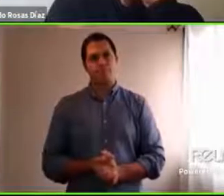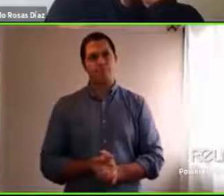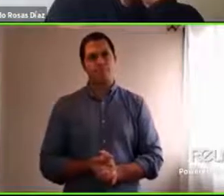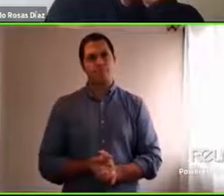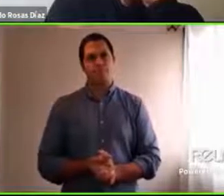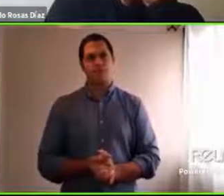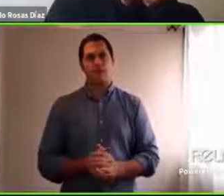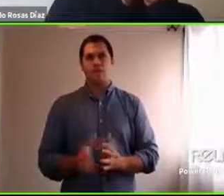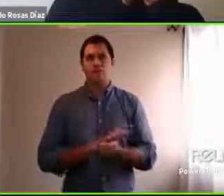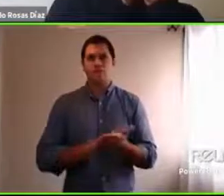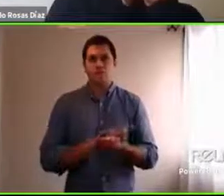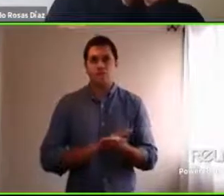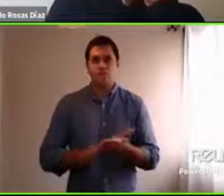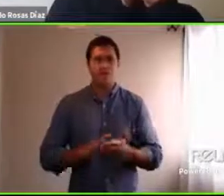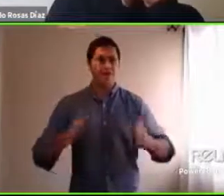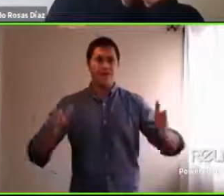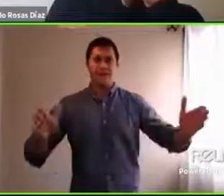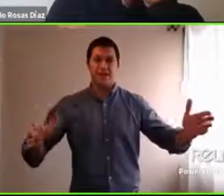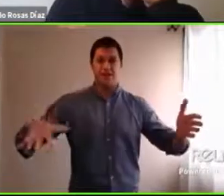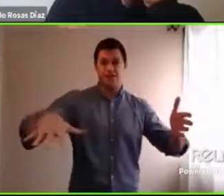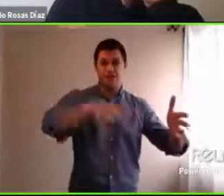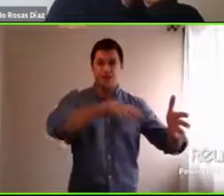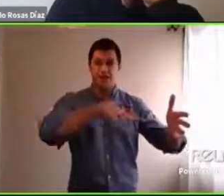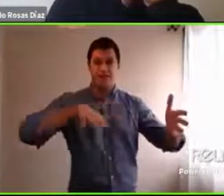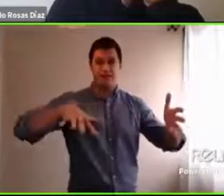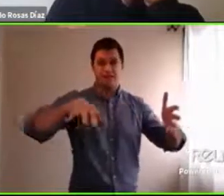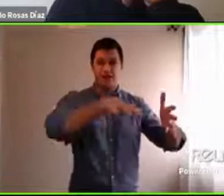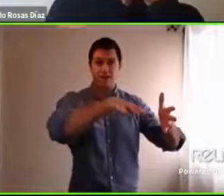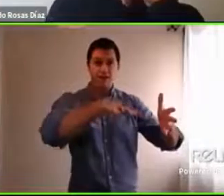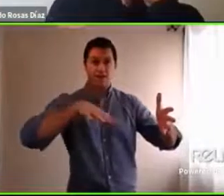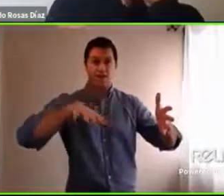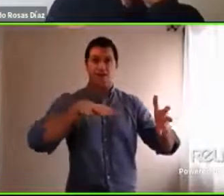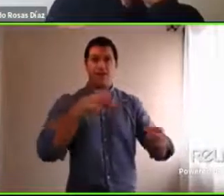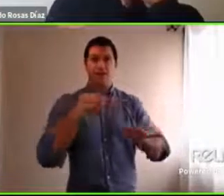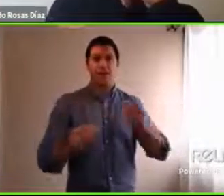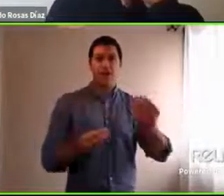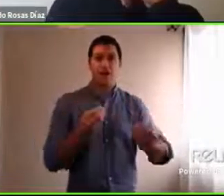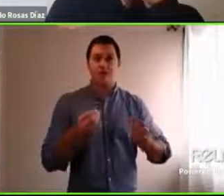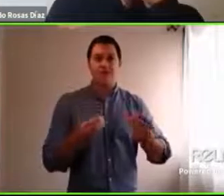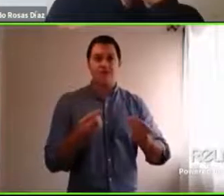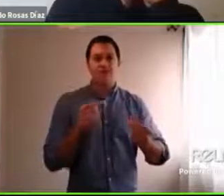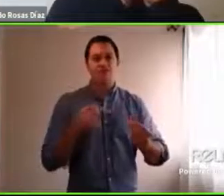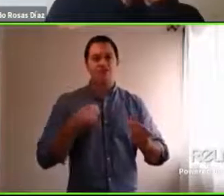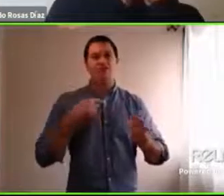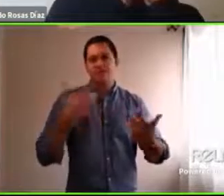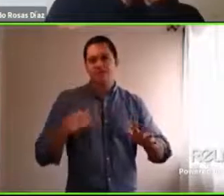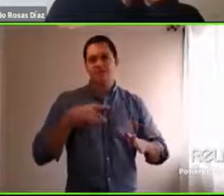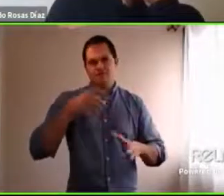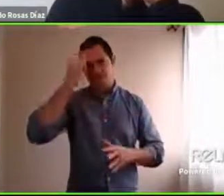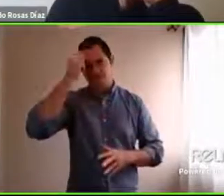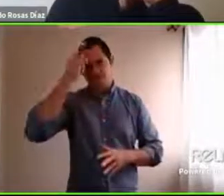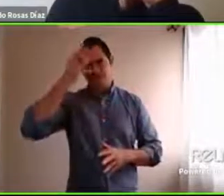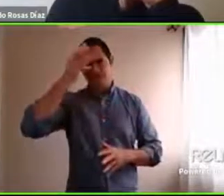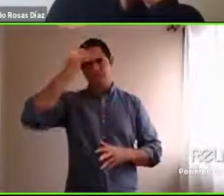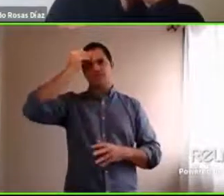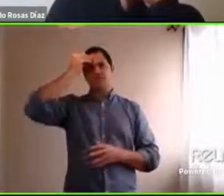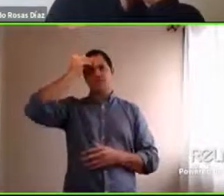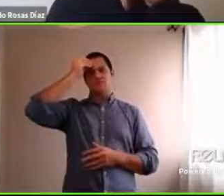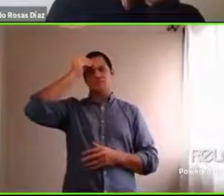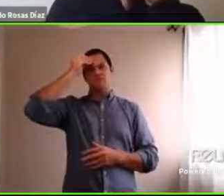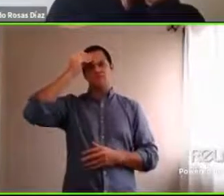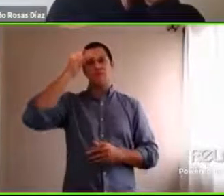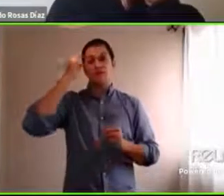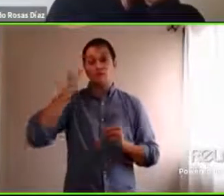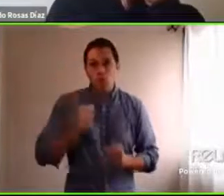escenario de lo que va a pasar ya lo tiene como más familiarizado y eso ayuda a que pueda estar prestando atención y